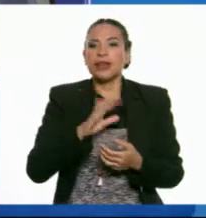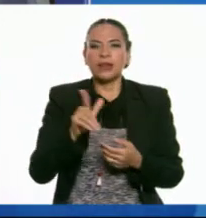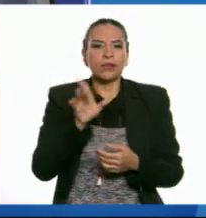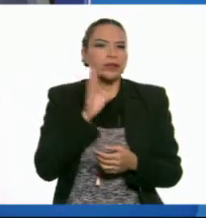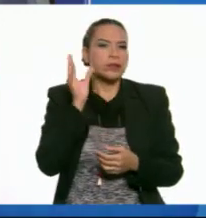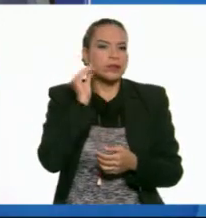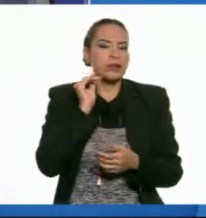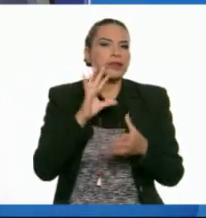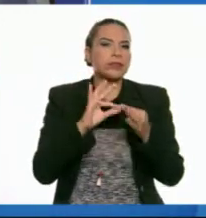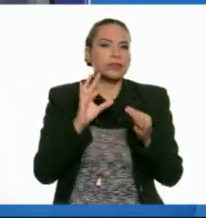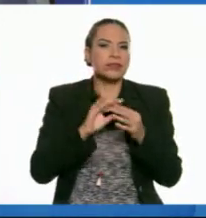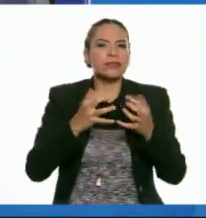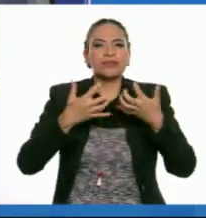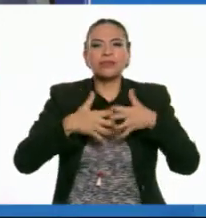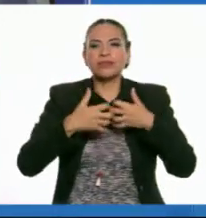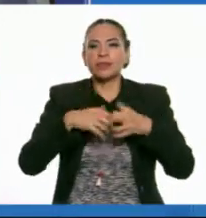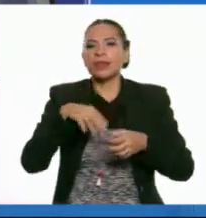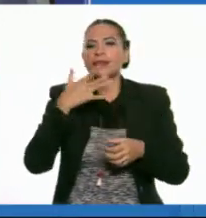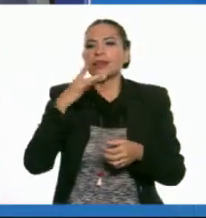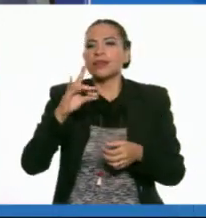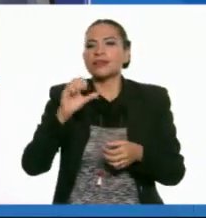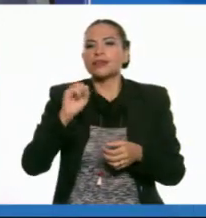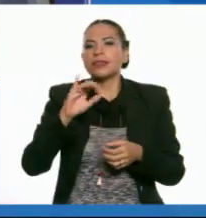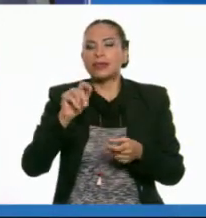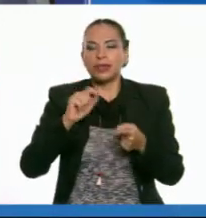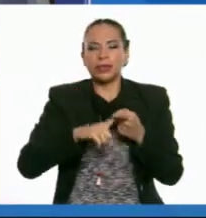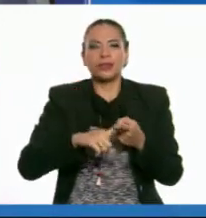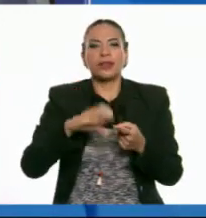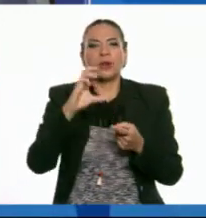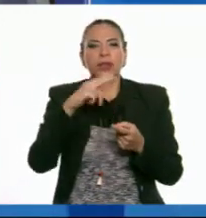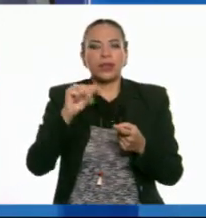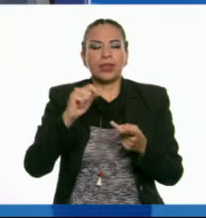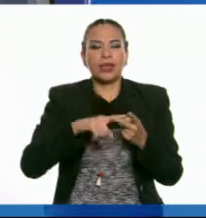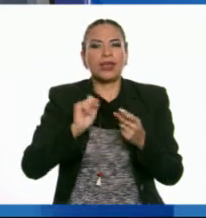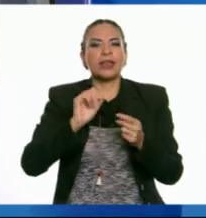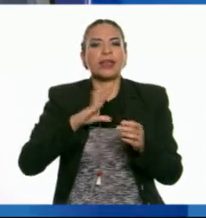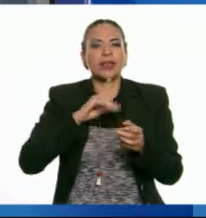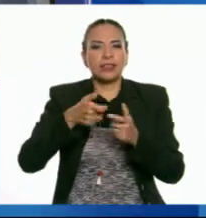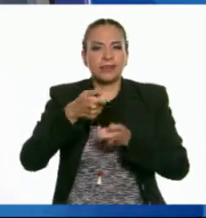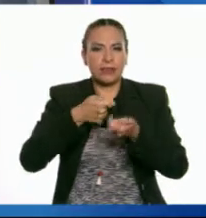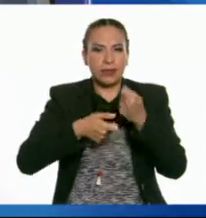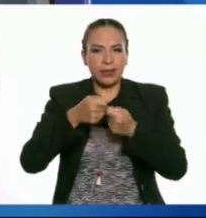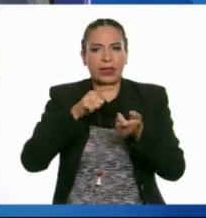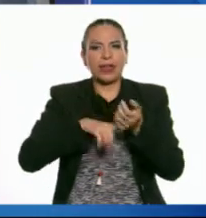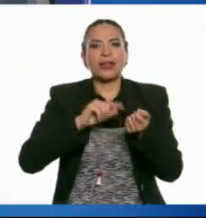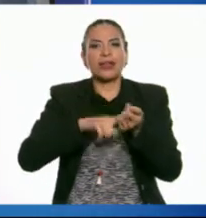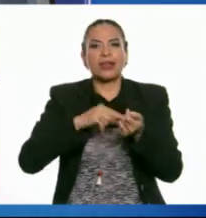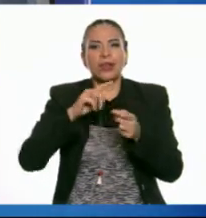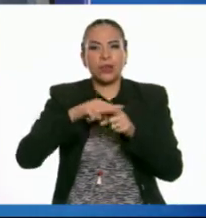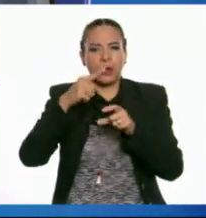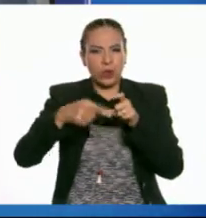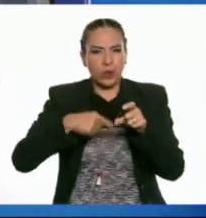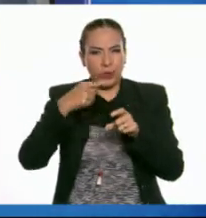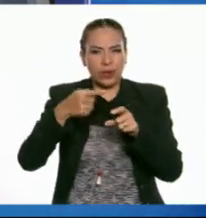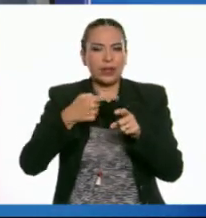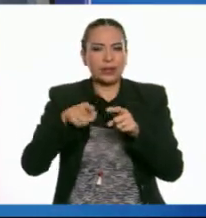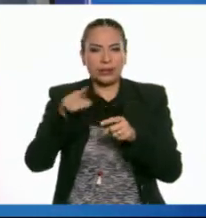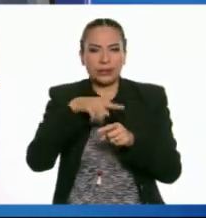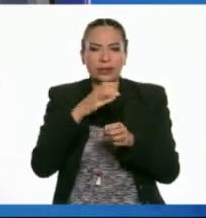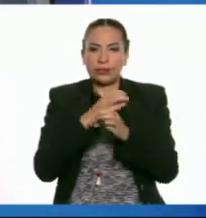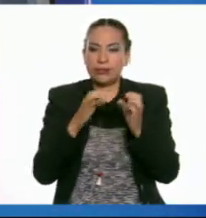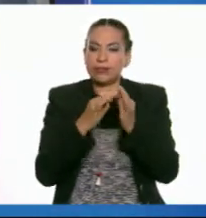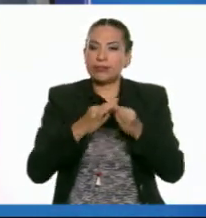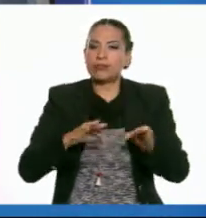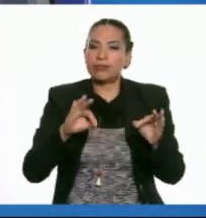escuchado hablar de las máquinas simples, la cuña, la palanca y la rueda. Estas innovaciones, pequeñas pero muy importantes,